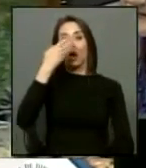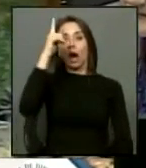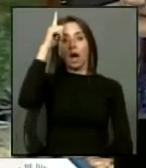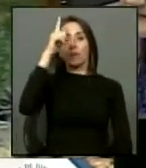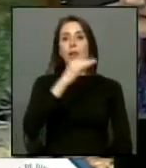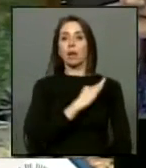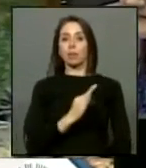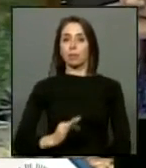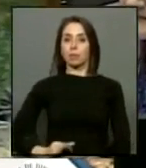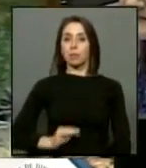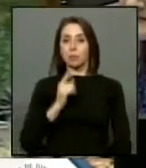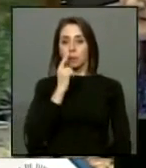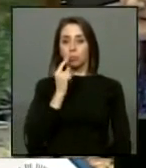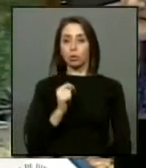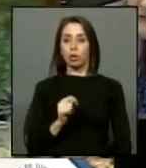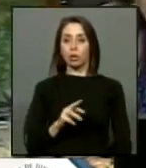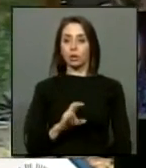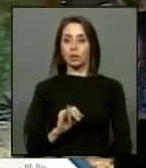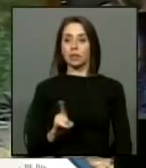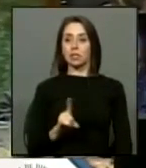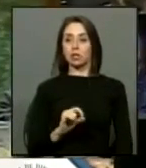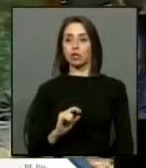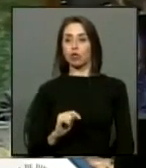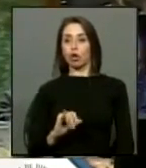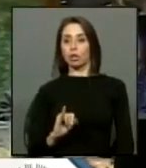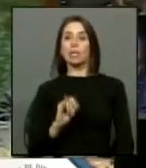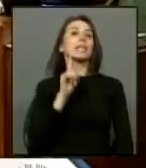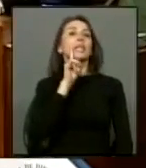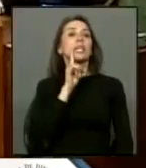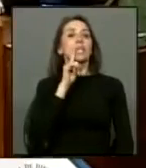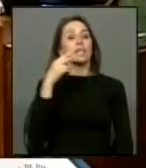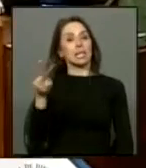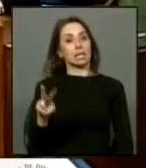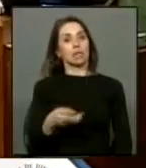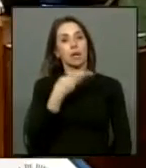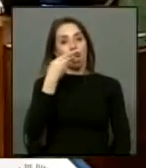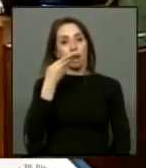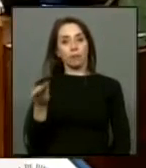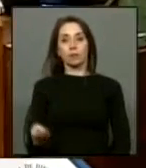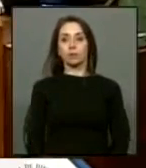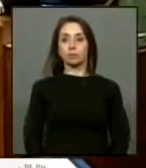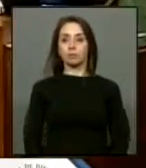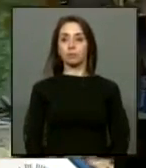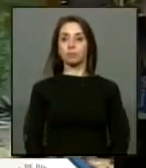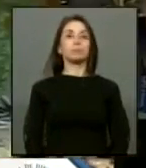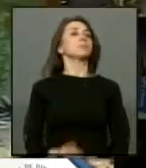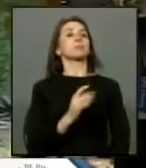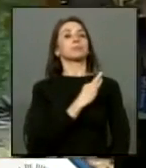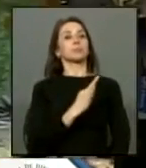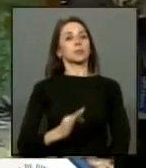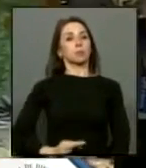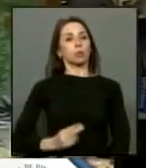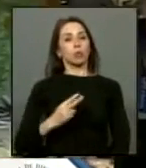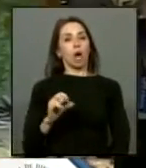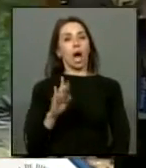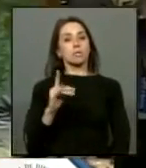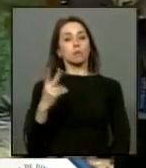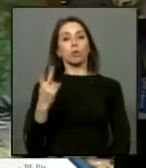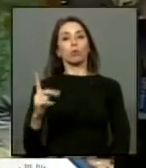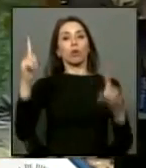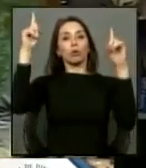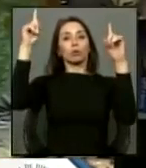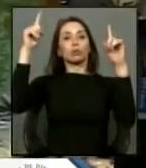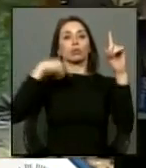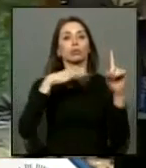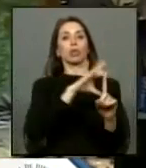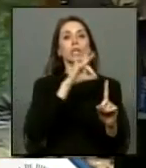señor Renzo Trisotti de Iquique tiene la palabra diputado Afun levantaron ambos la palabra opté